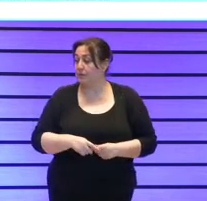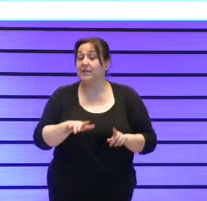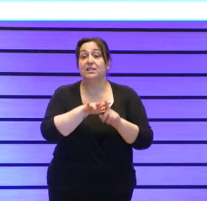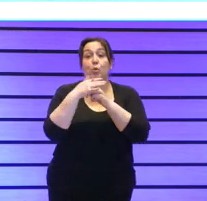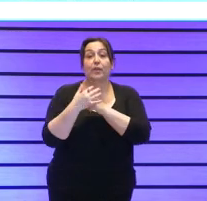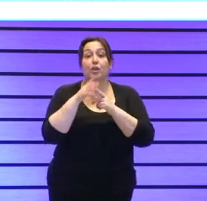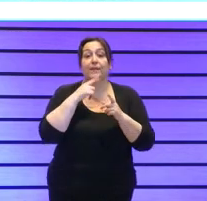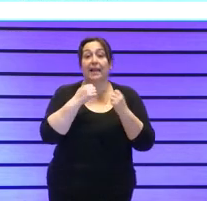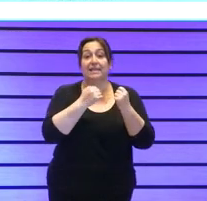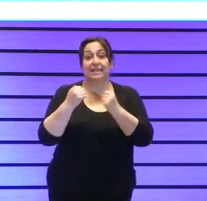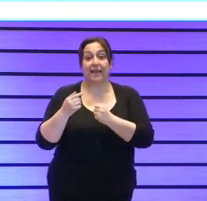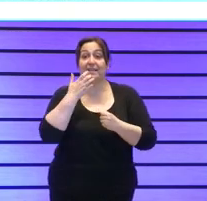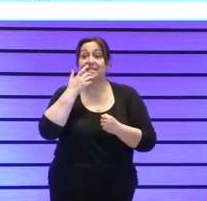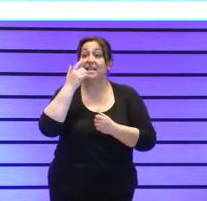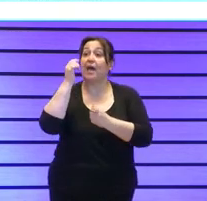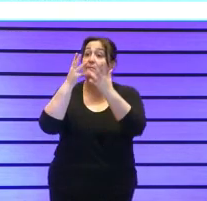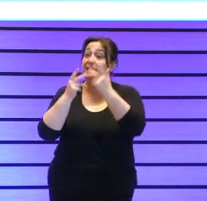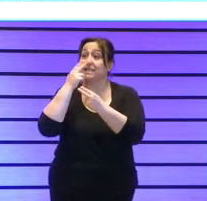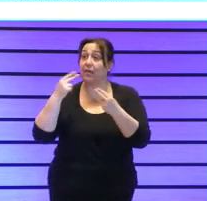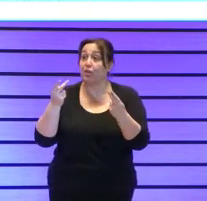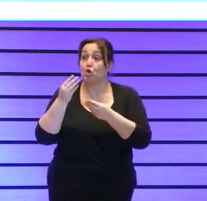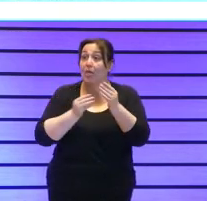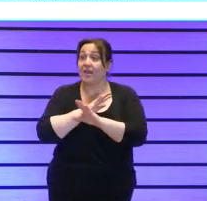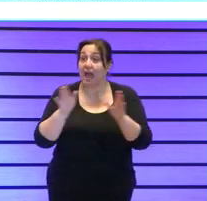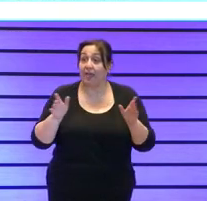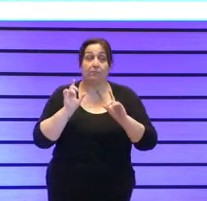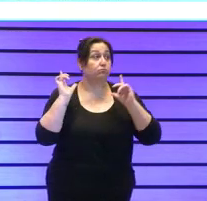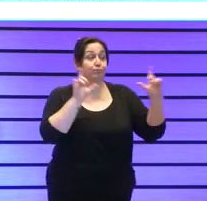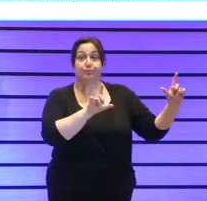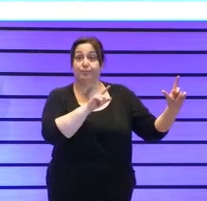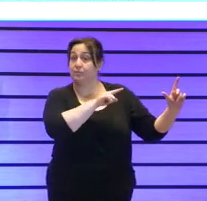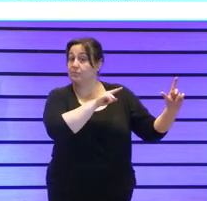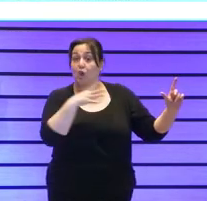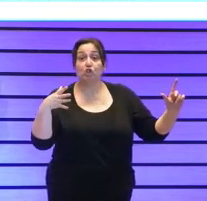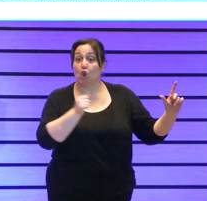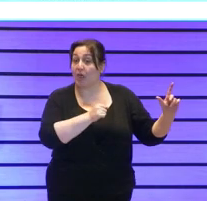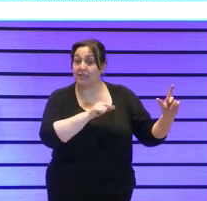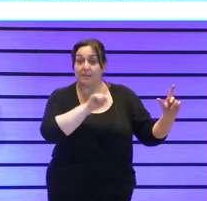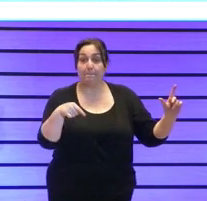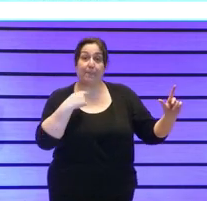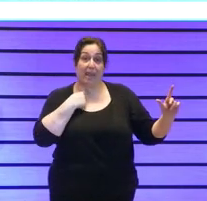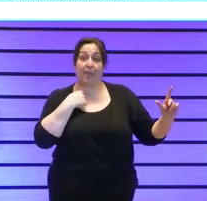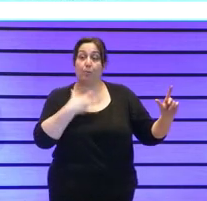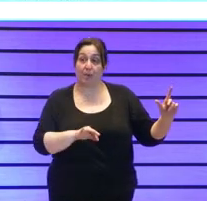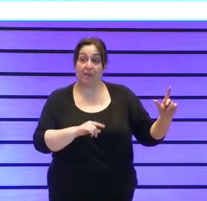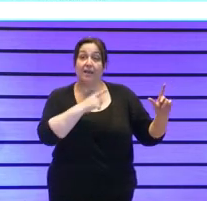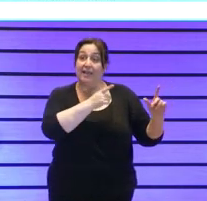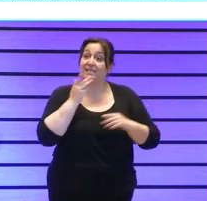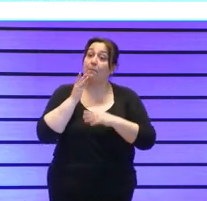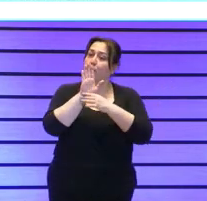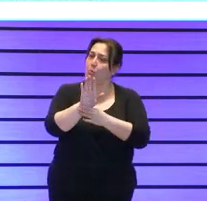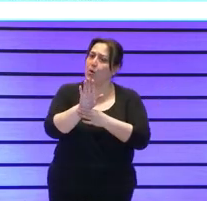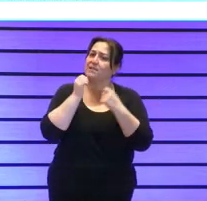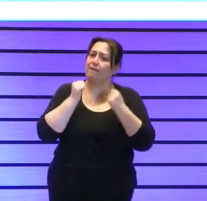situación de las entidades si la administración no hacía nada al respecto y era que todas las entidades entraban en pérdidas y con esta propuesta potente nos